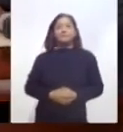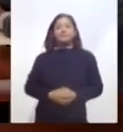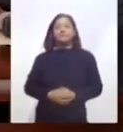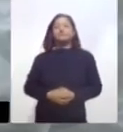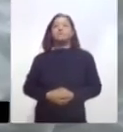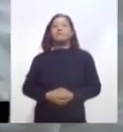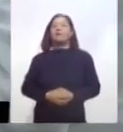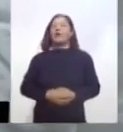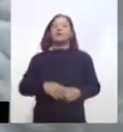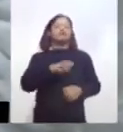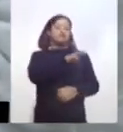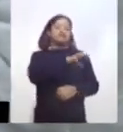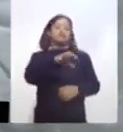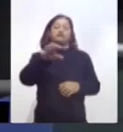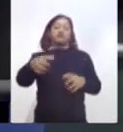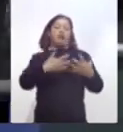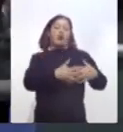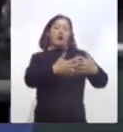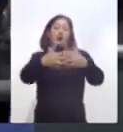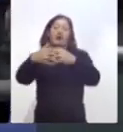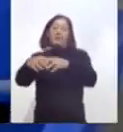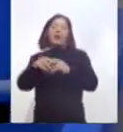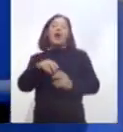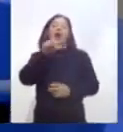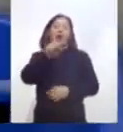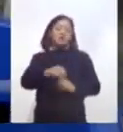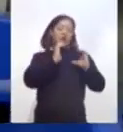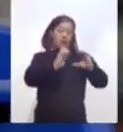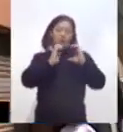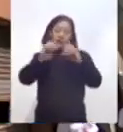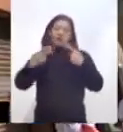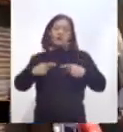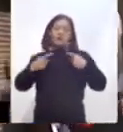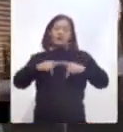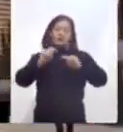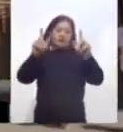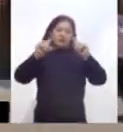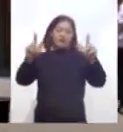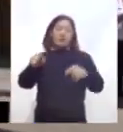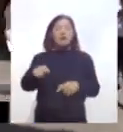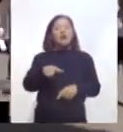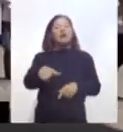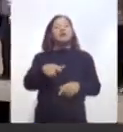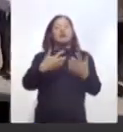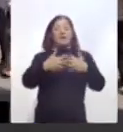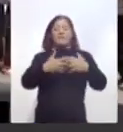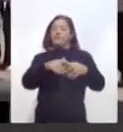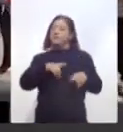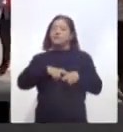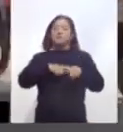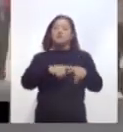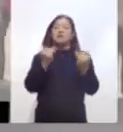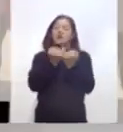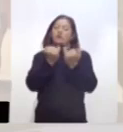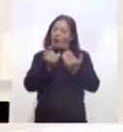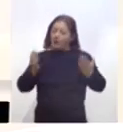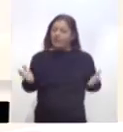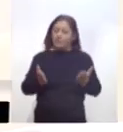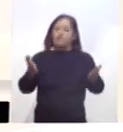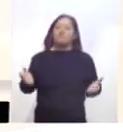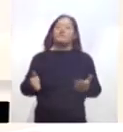al empresariado, protegiendo el empleo de los tlaxcaltecas, la permanencia de empresas e incentivando la actividad económica de la entidad.